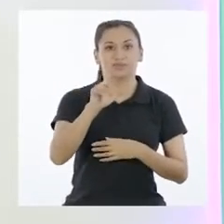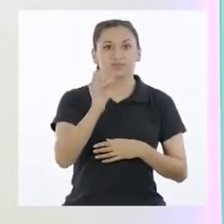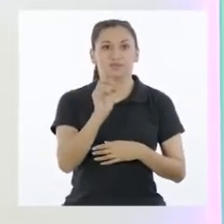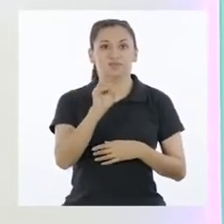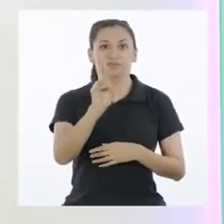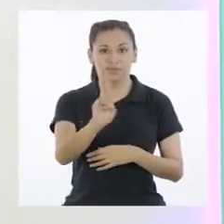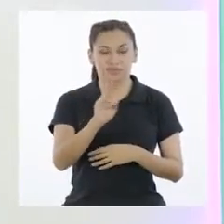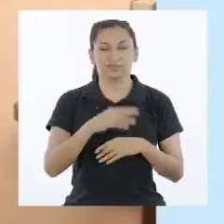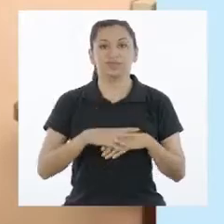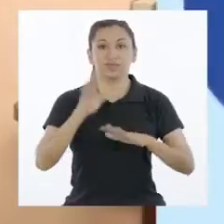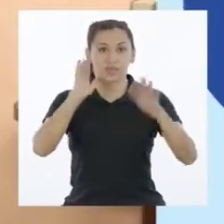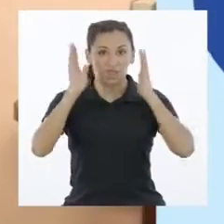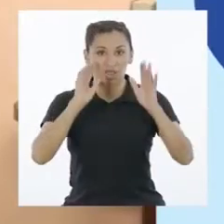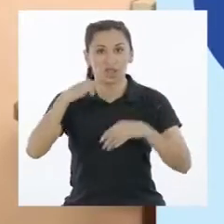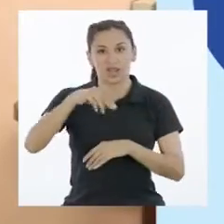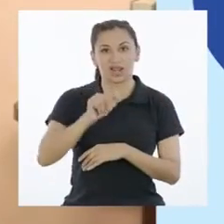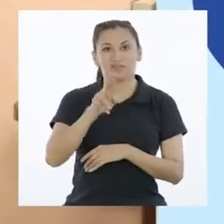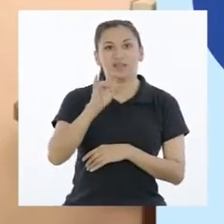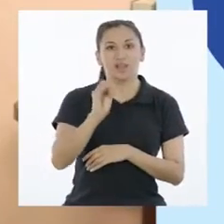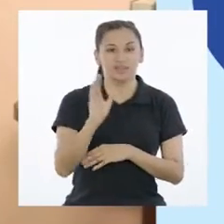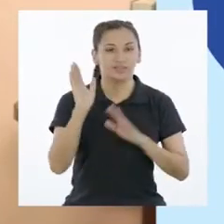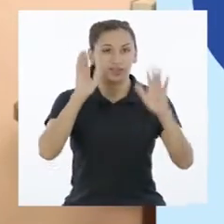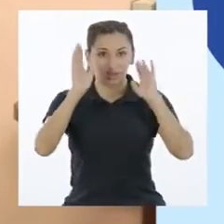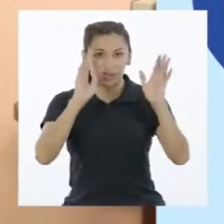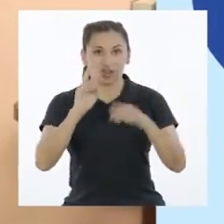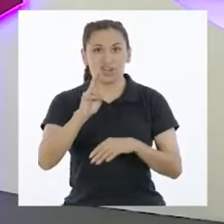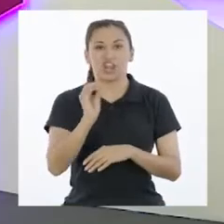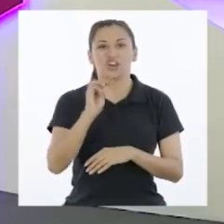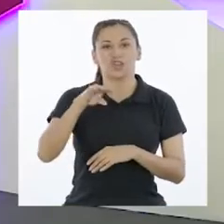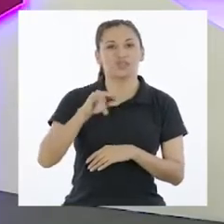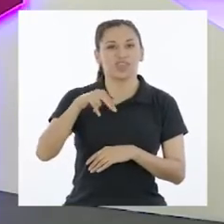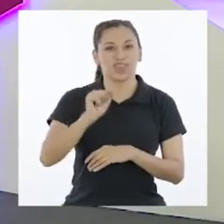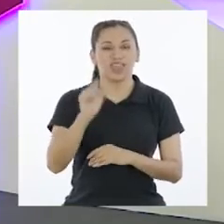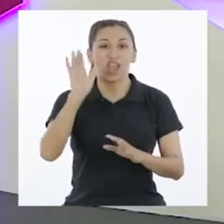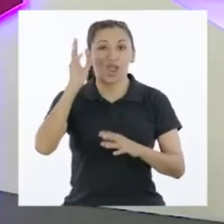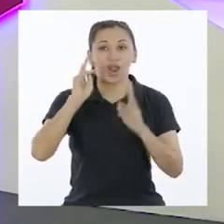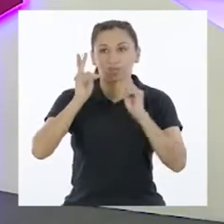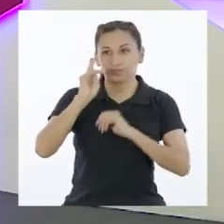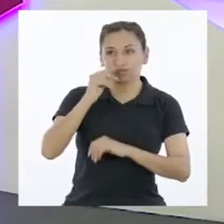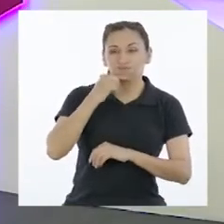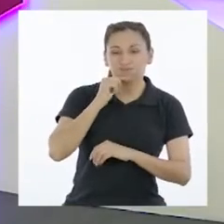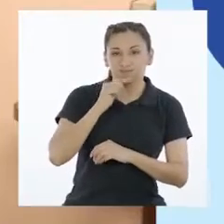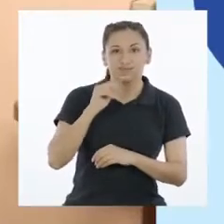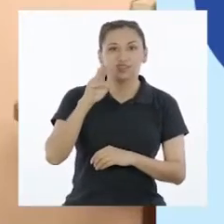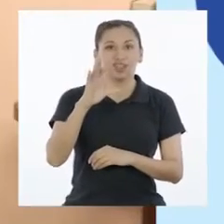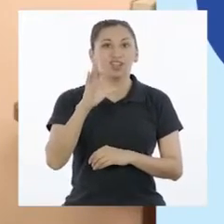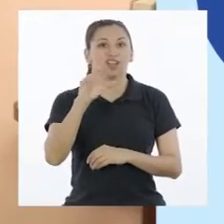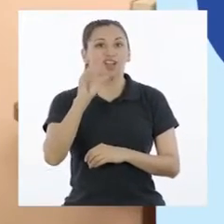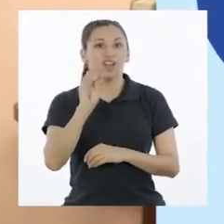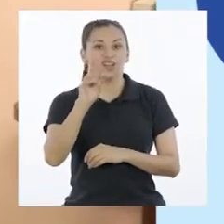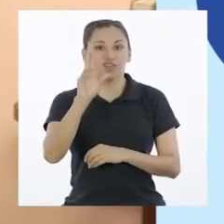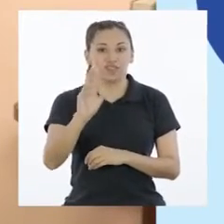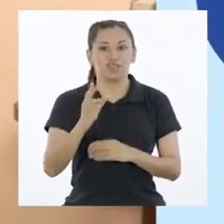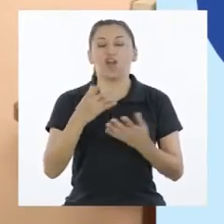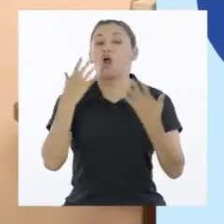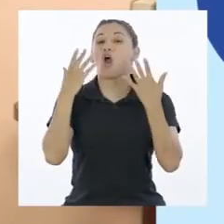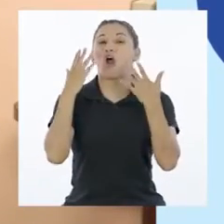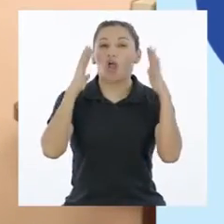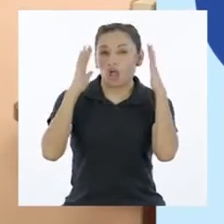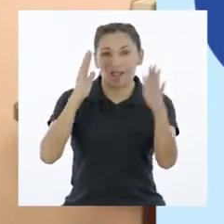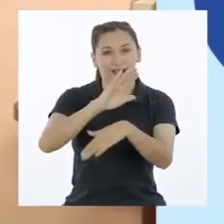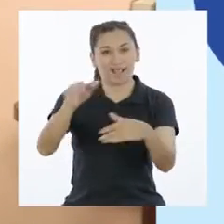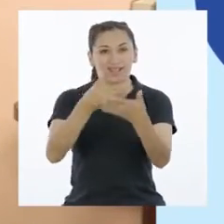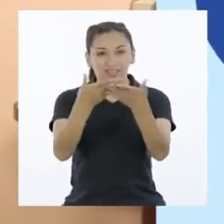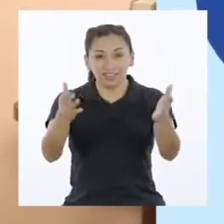Flor Alegría. Hola Mario. Hola Romina. Buenas tardes profesora Flor. Y hola a todas y